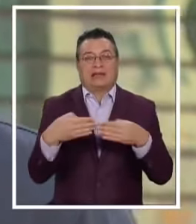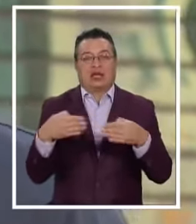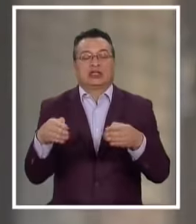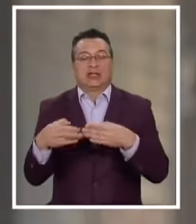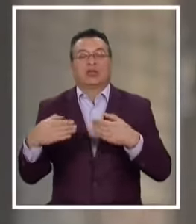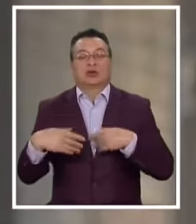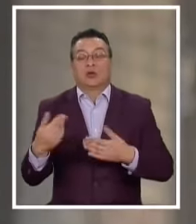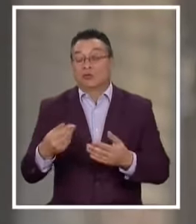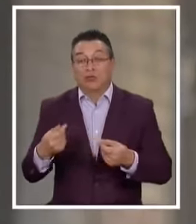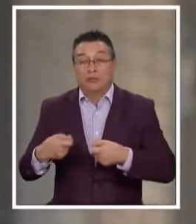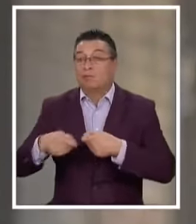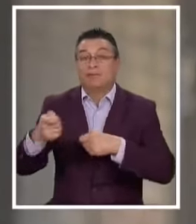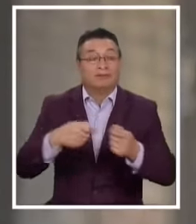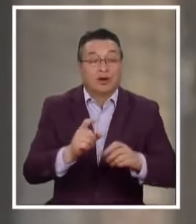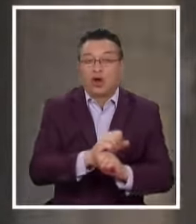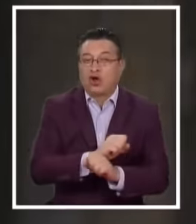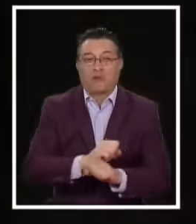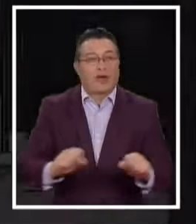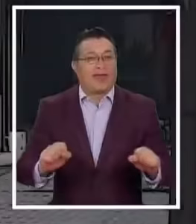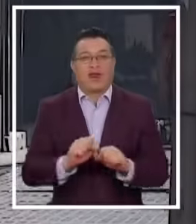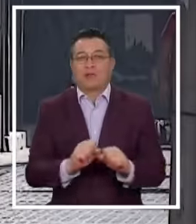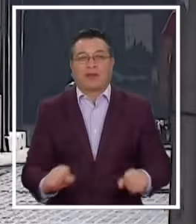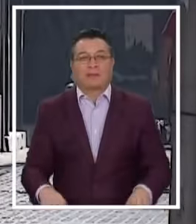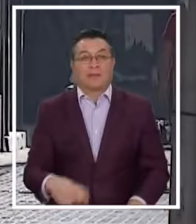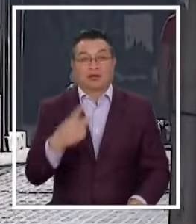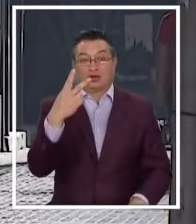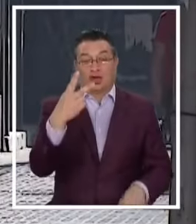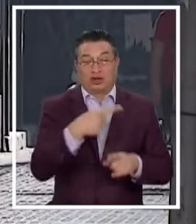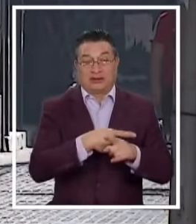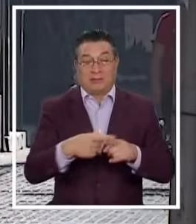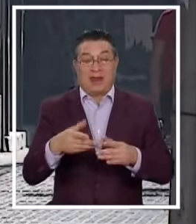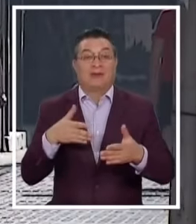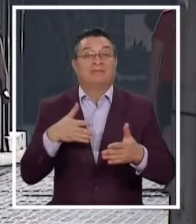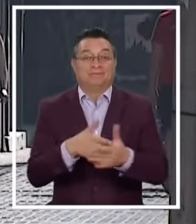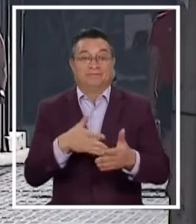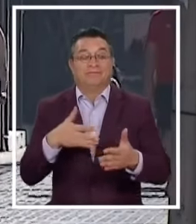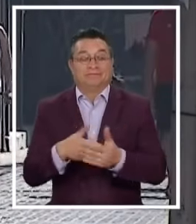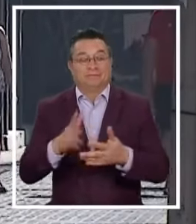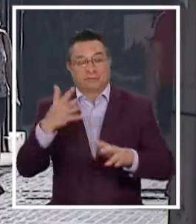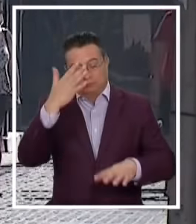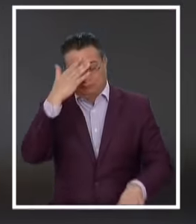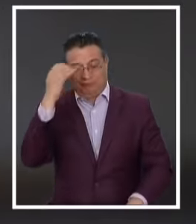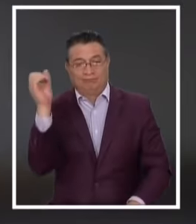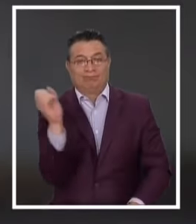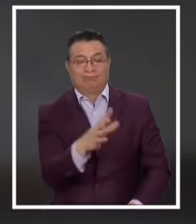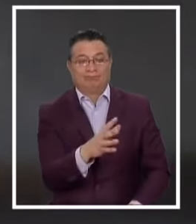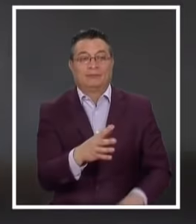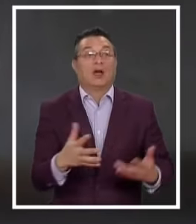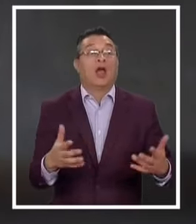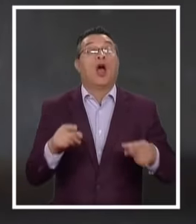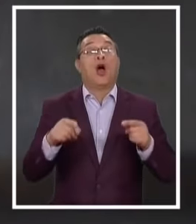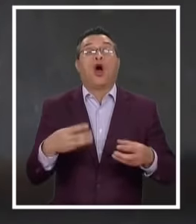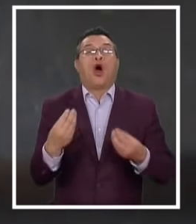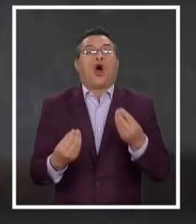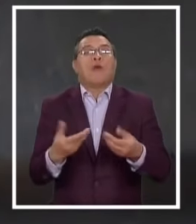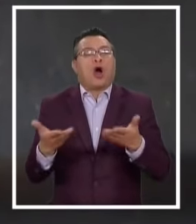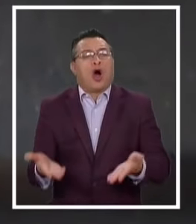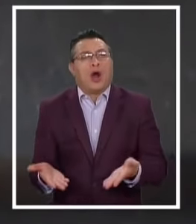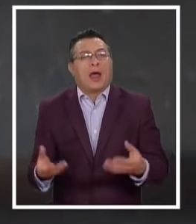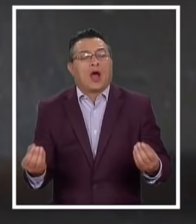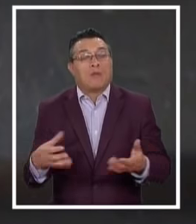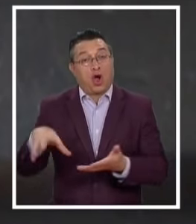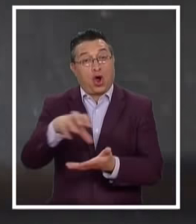poder despachar Ni un producto No poder vender Dos semanas De restricciones Que quedan atrás Entonces ¿Cómo funcionará El comercio?